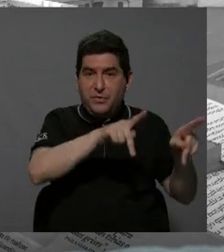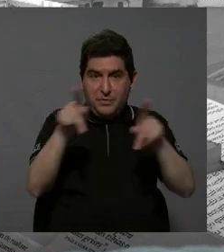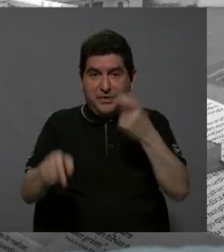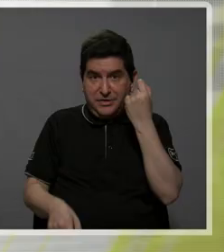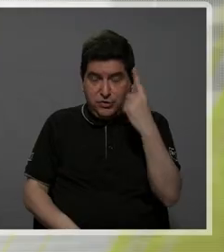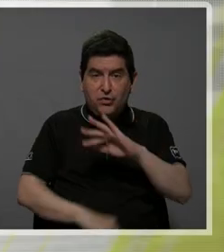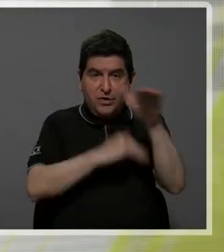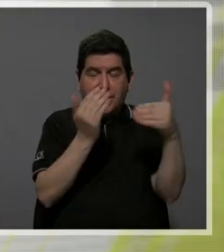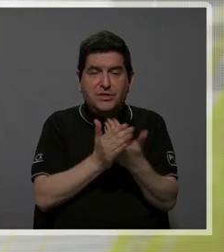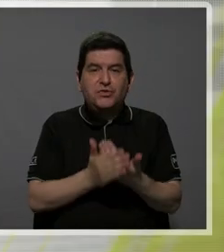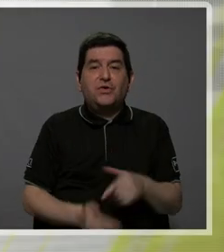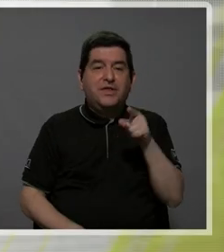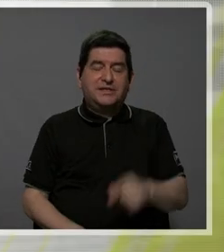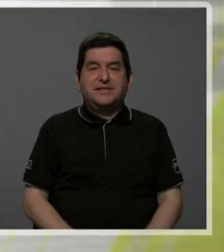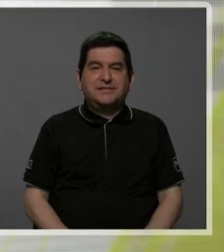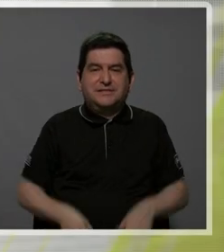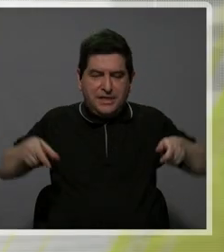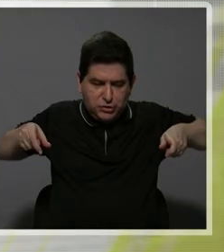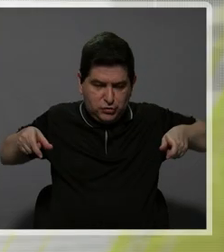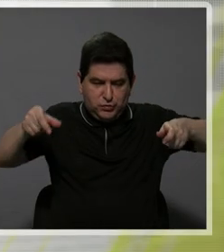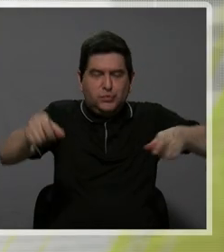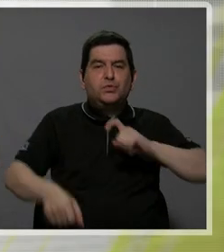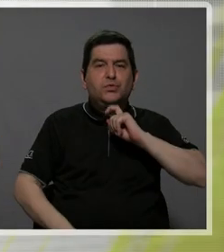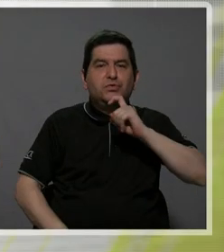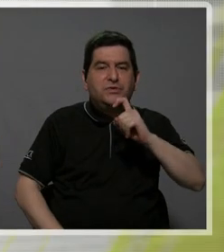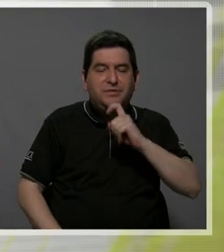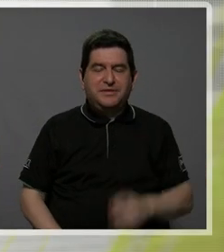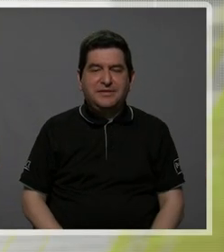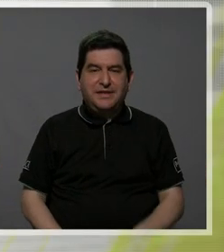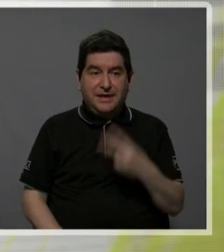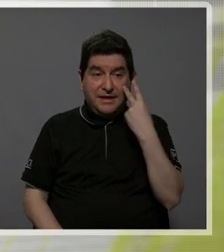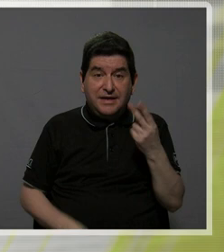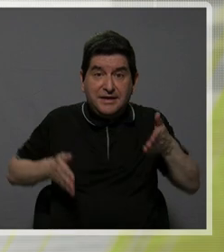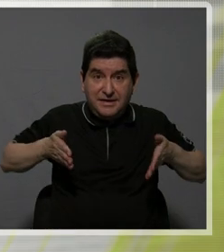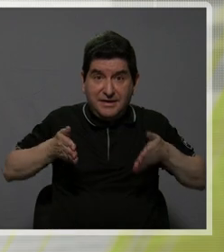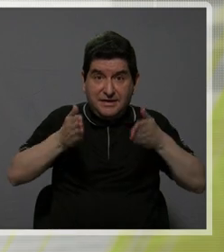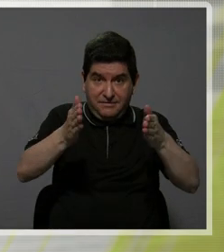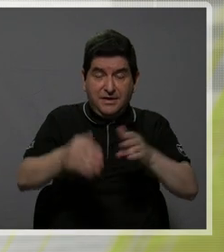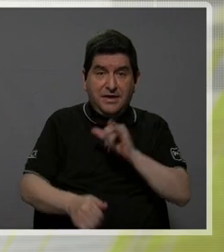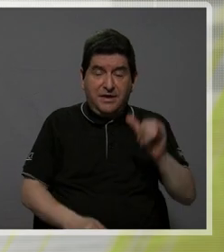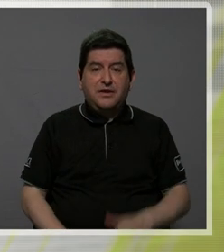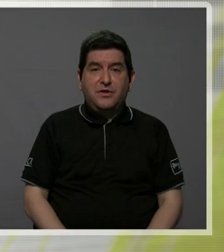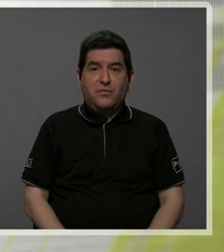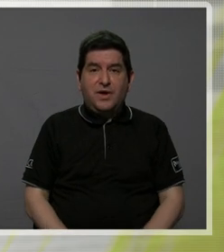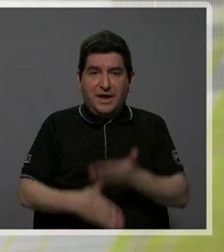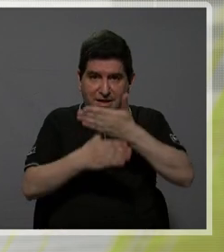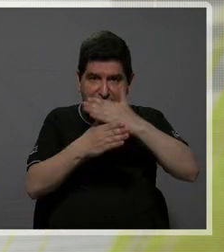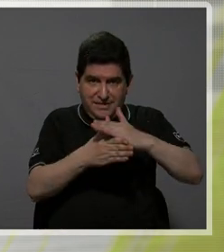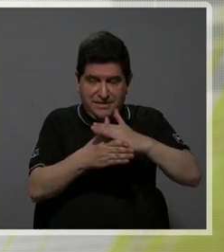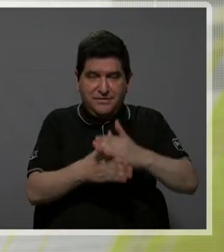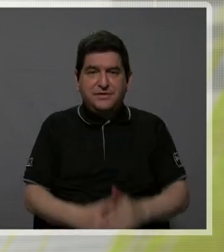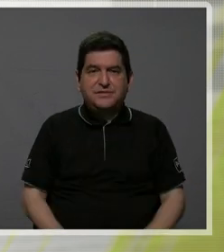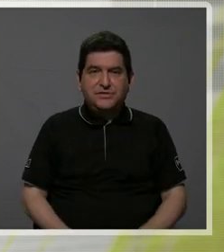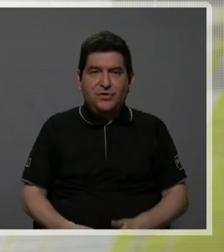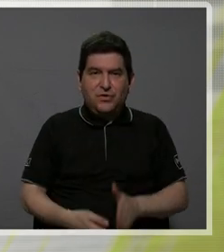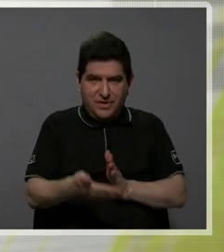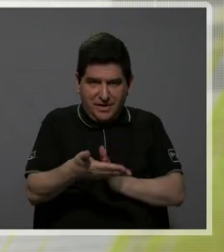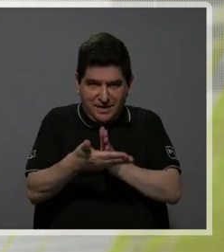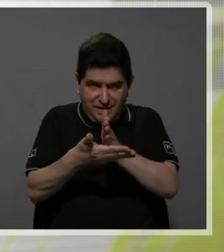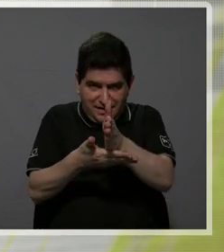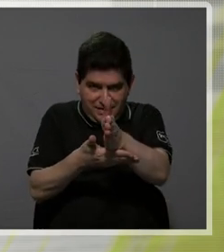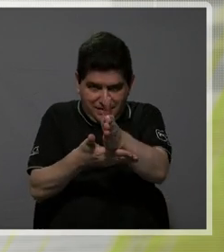son todas estas barreras metálicas que vemos en los costados de la vía, las barreras de concreto que a veces vemos en el medio.